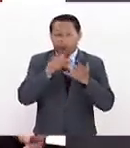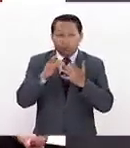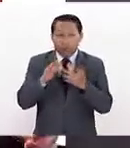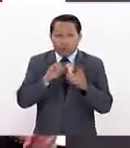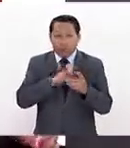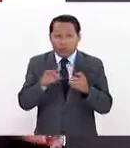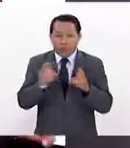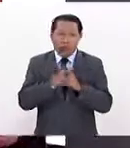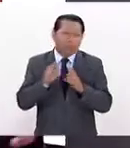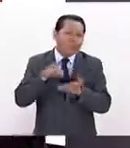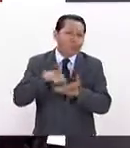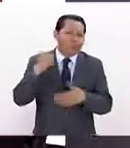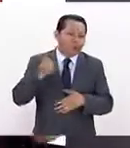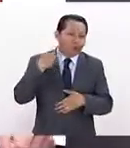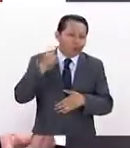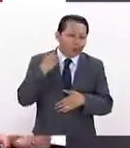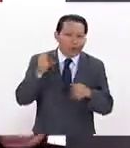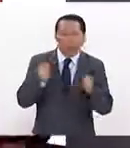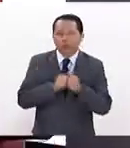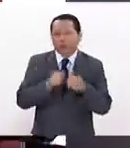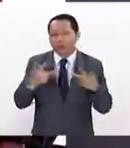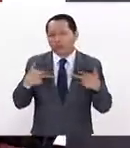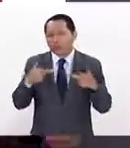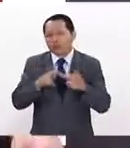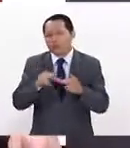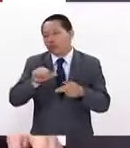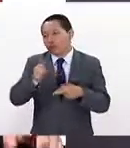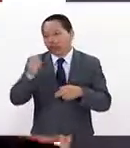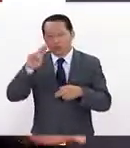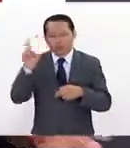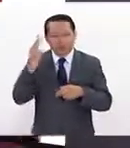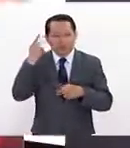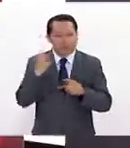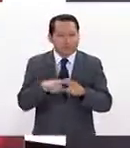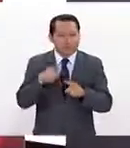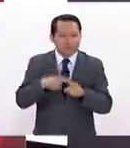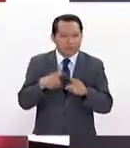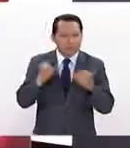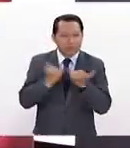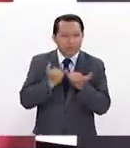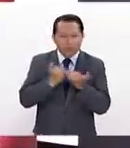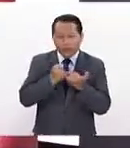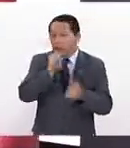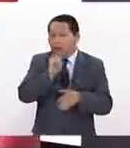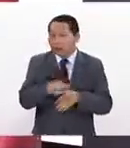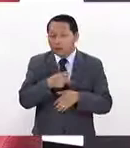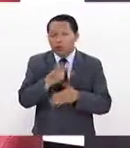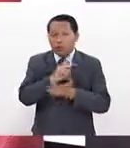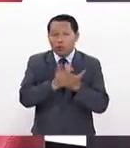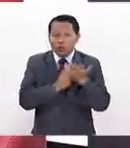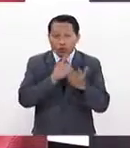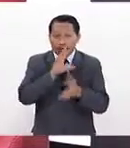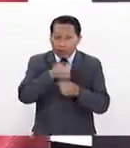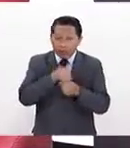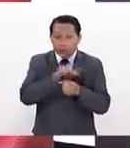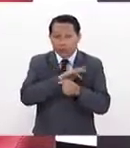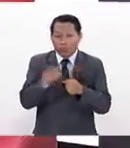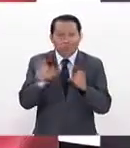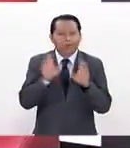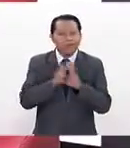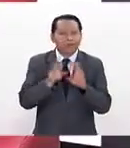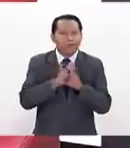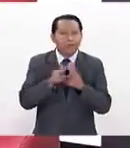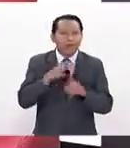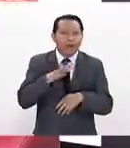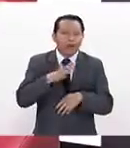ponencias con docentes de otras de las universidades. Dentro del contenido del programa se integra una